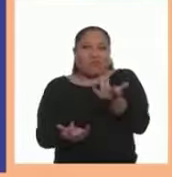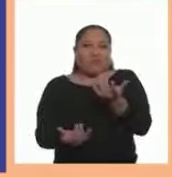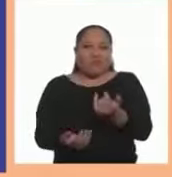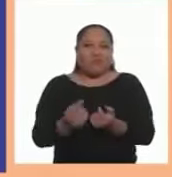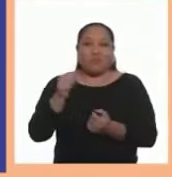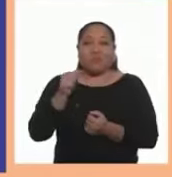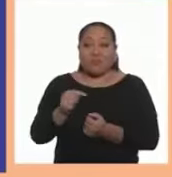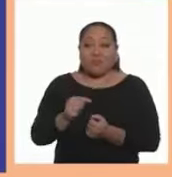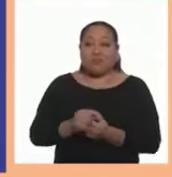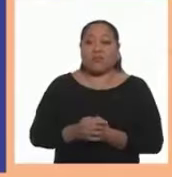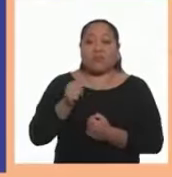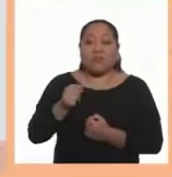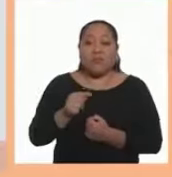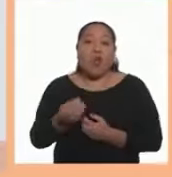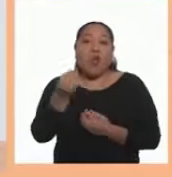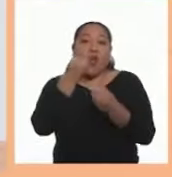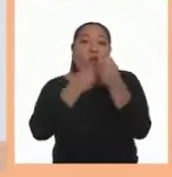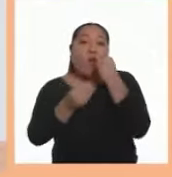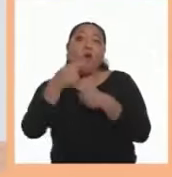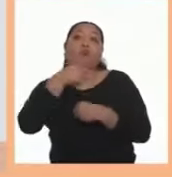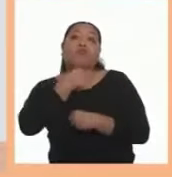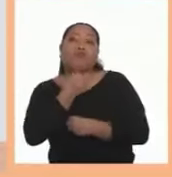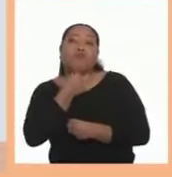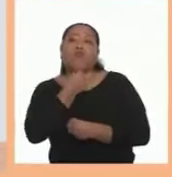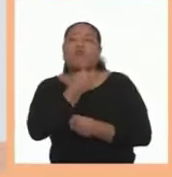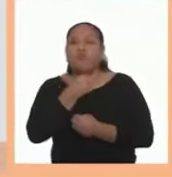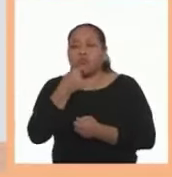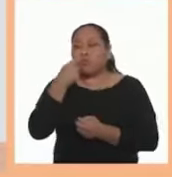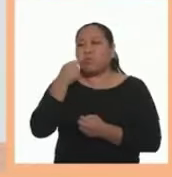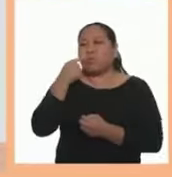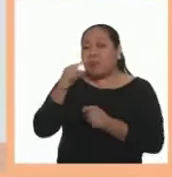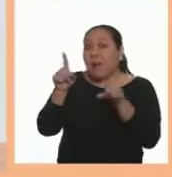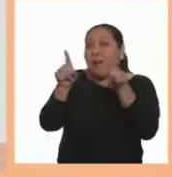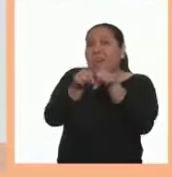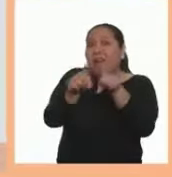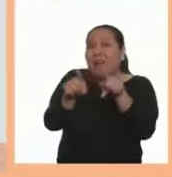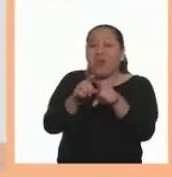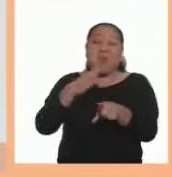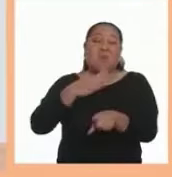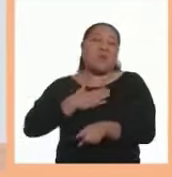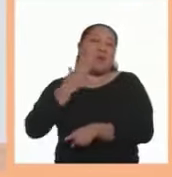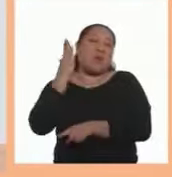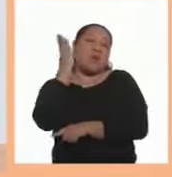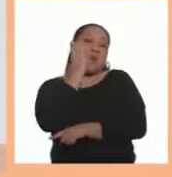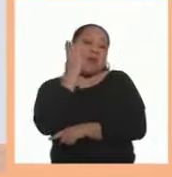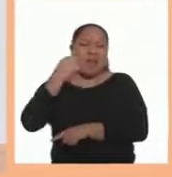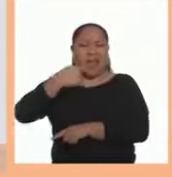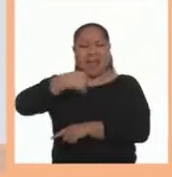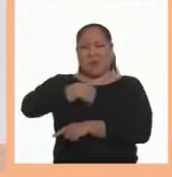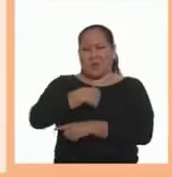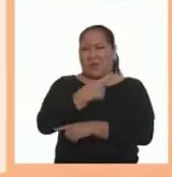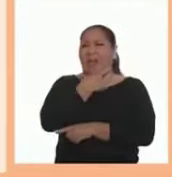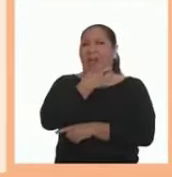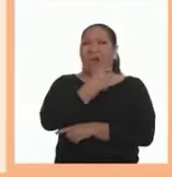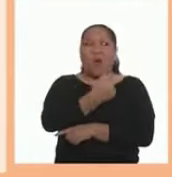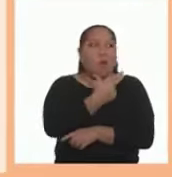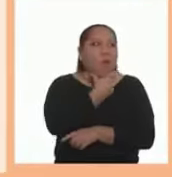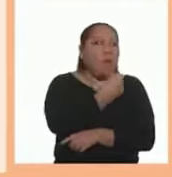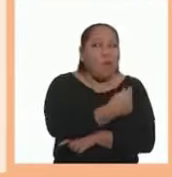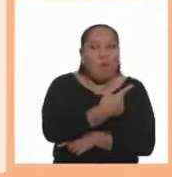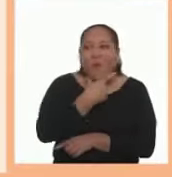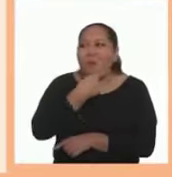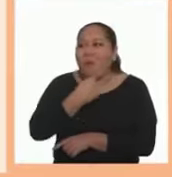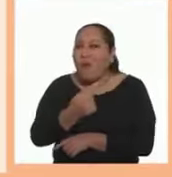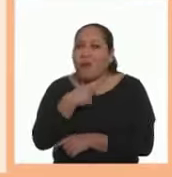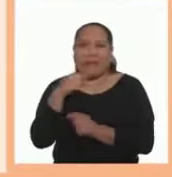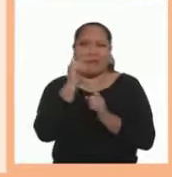nada al azar Lo come el abuelito o también mi mamá A mí me